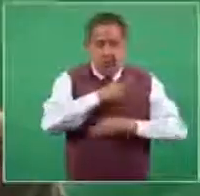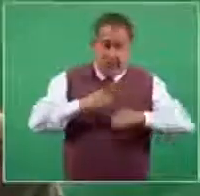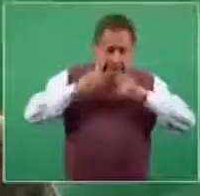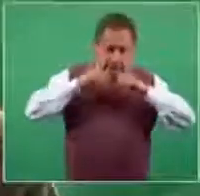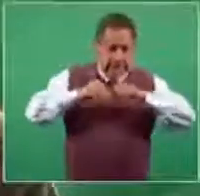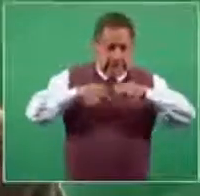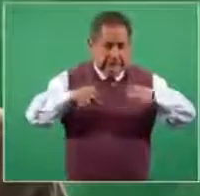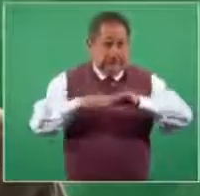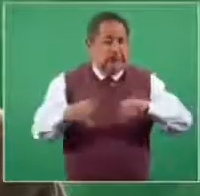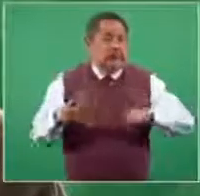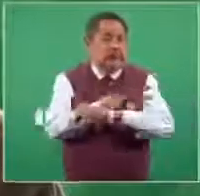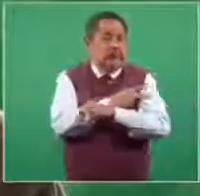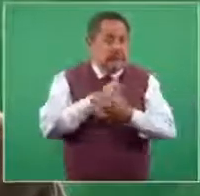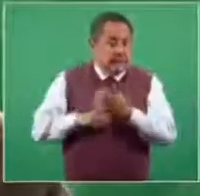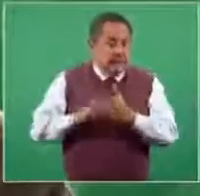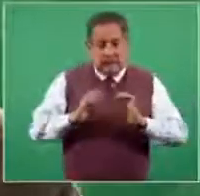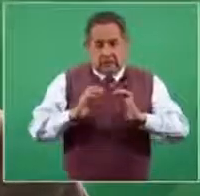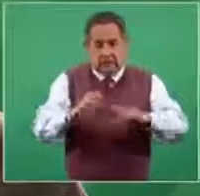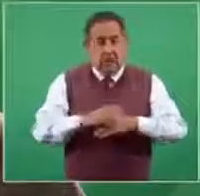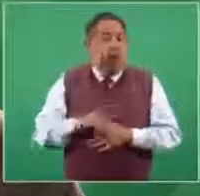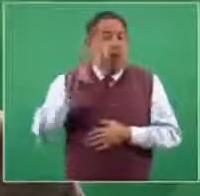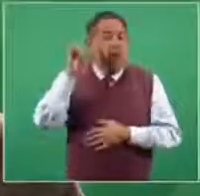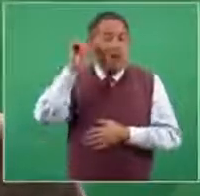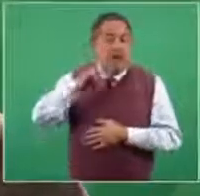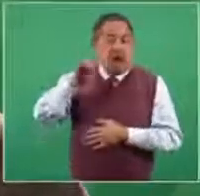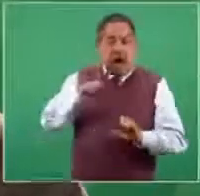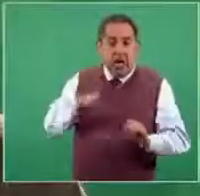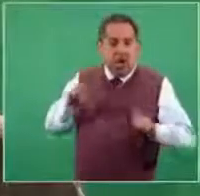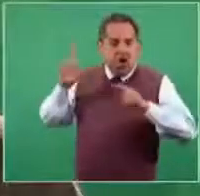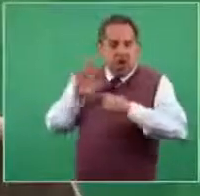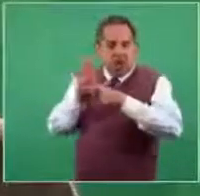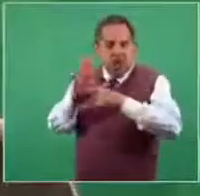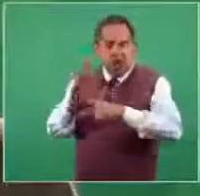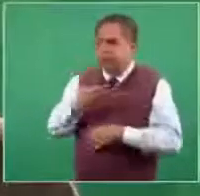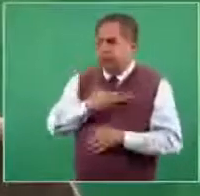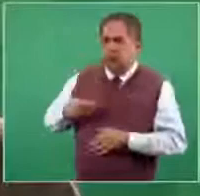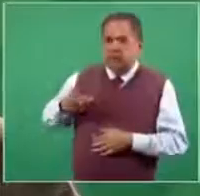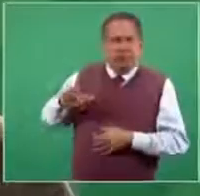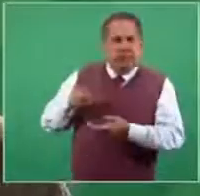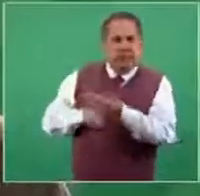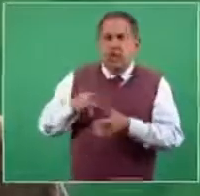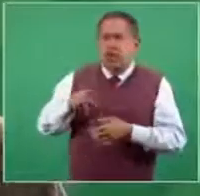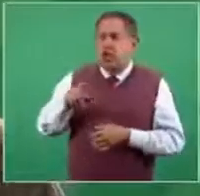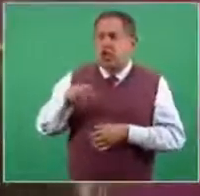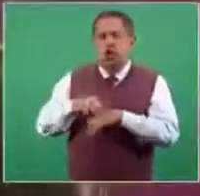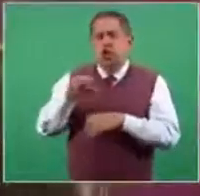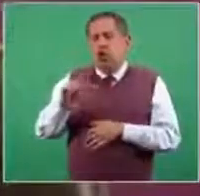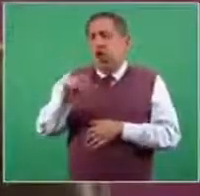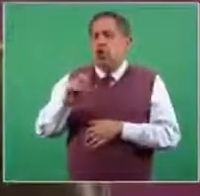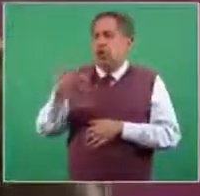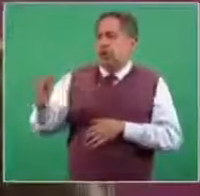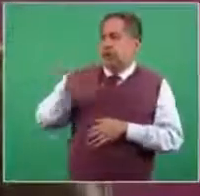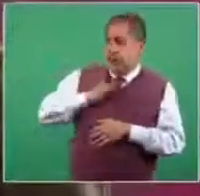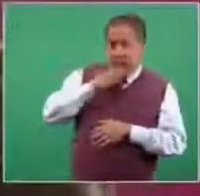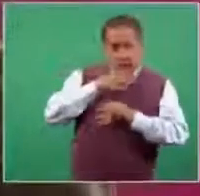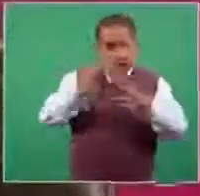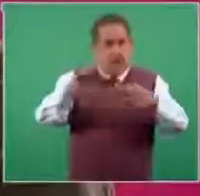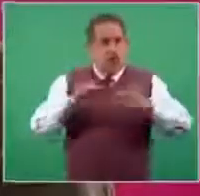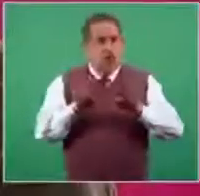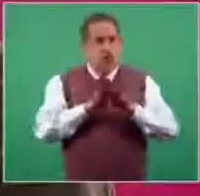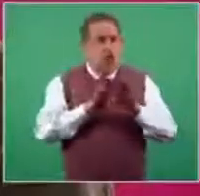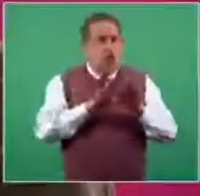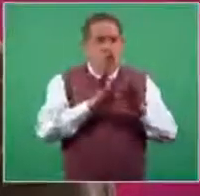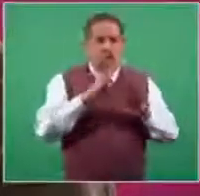atentos a lo que está ocurriendo. Mañana presentaré por instrucción del doctor Alcocer en el pulso de la salud las curvas